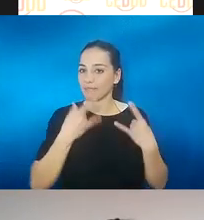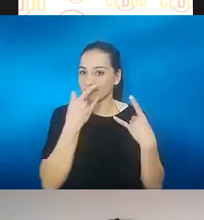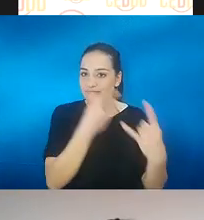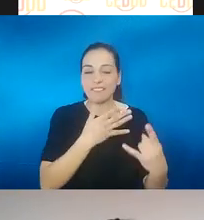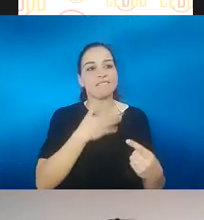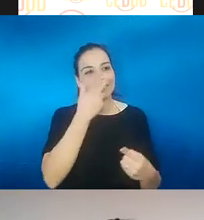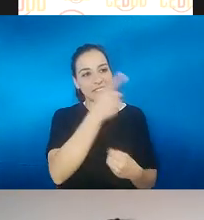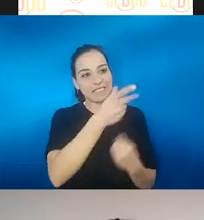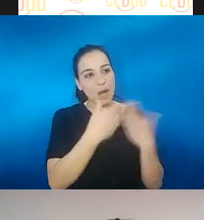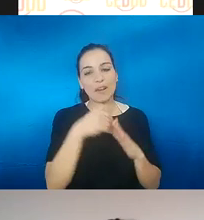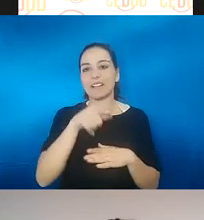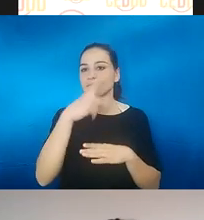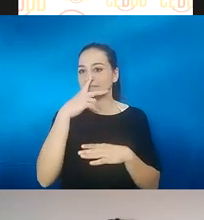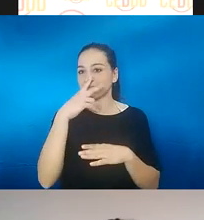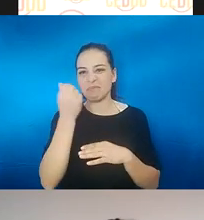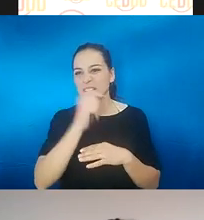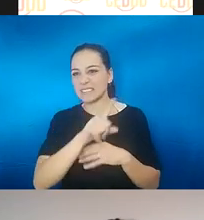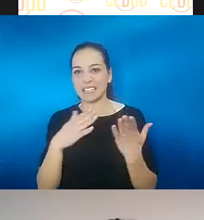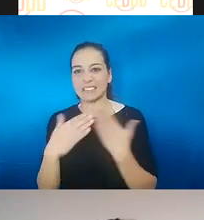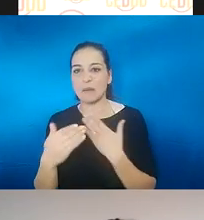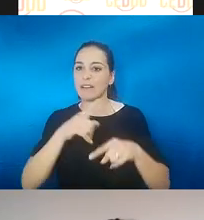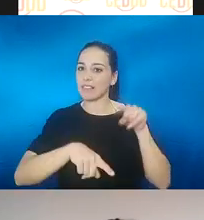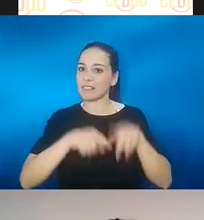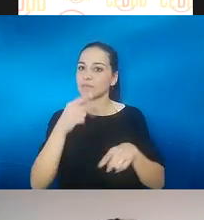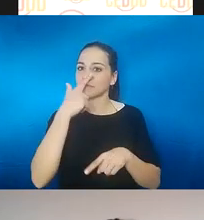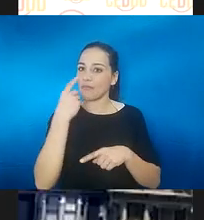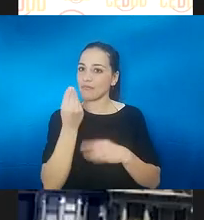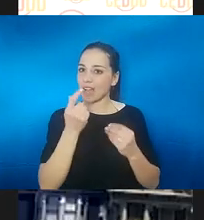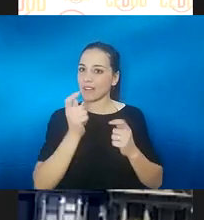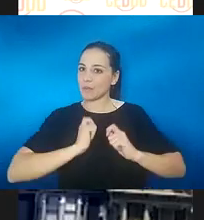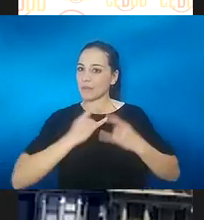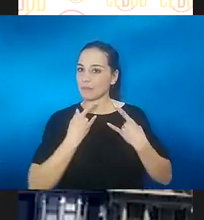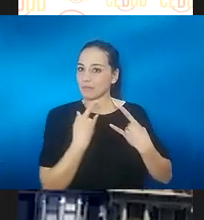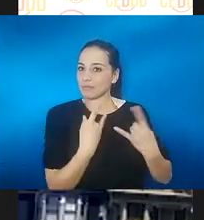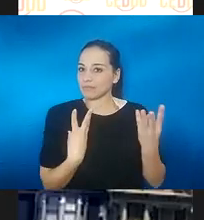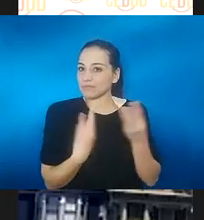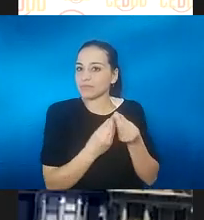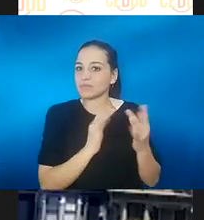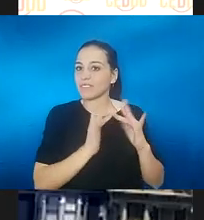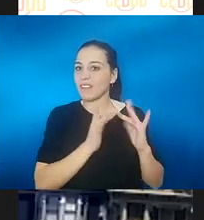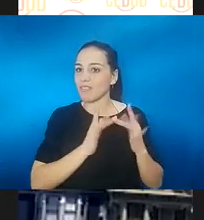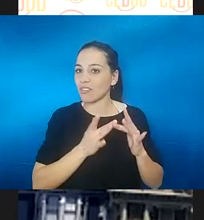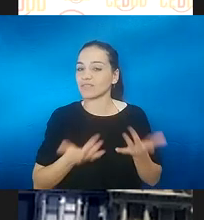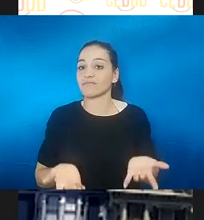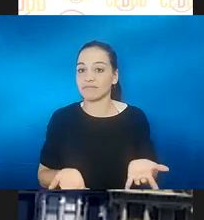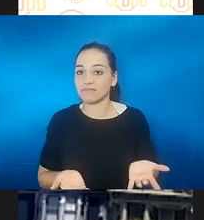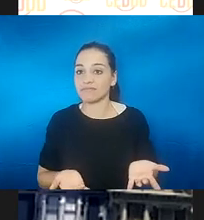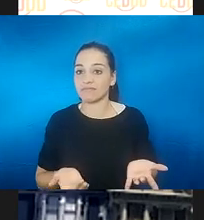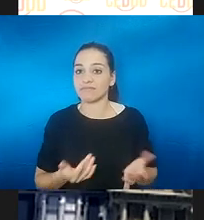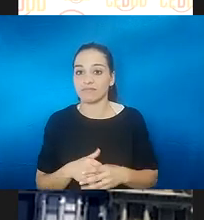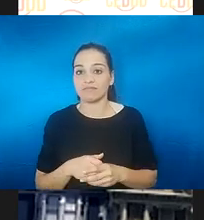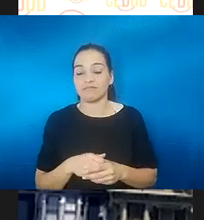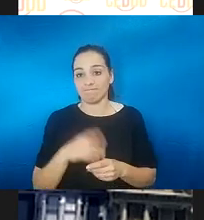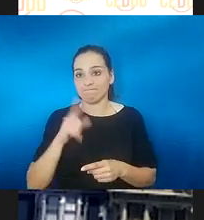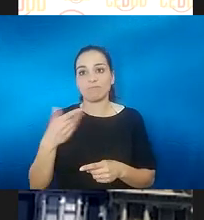notamos a alguien receptivo, con quién notamos a alguien bloqueado. Hay estudios que también nos llevan en esa dirección. Es mucho más importante el olfato de lo que